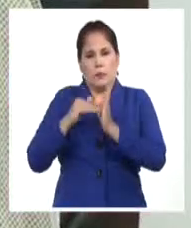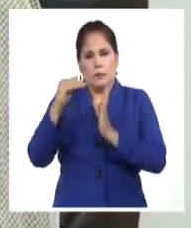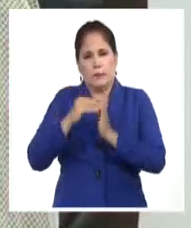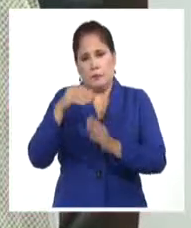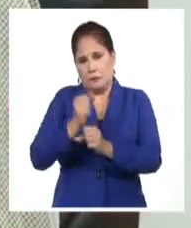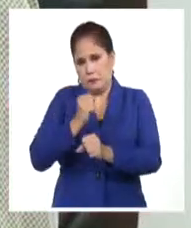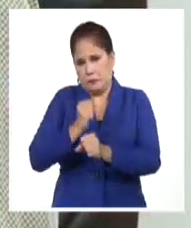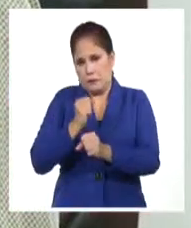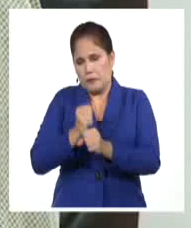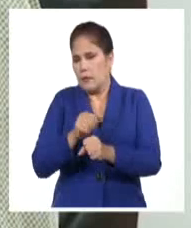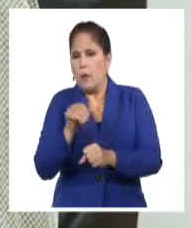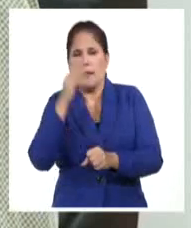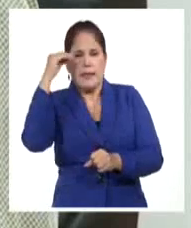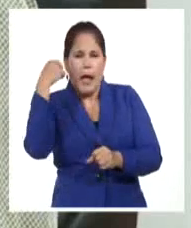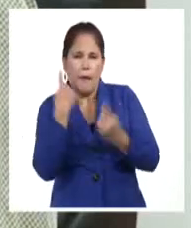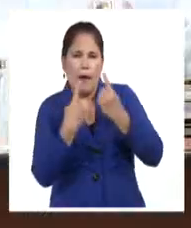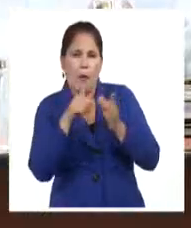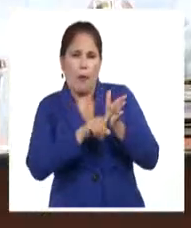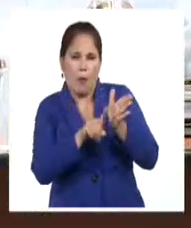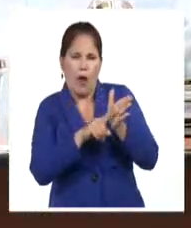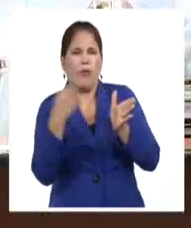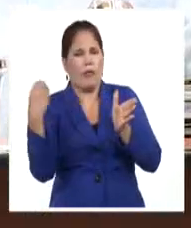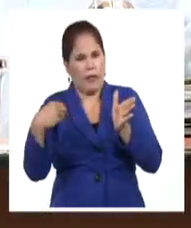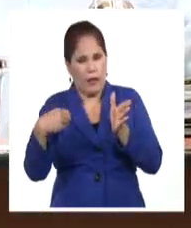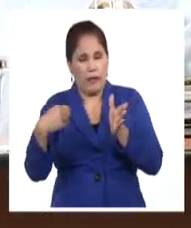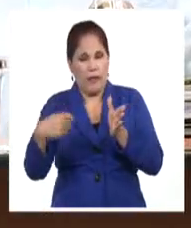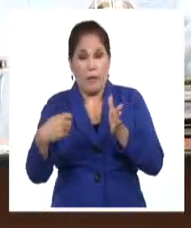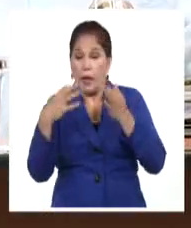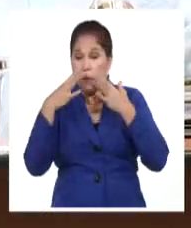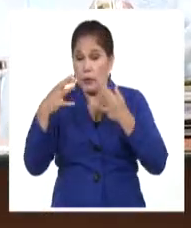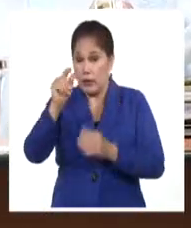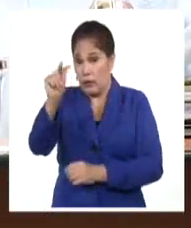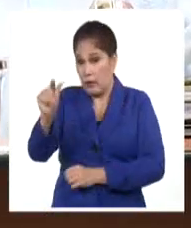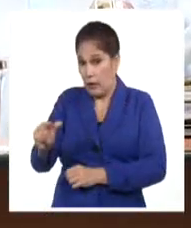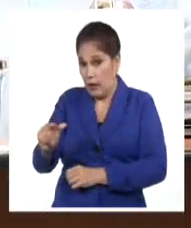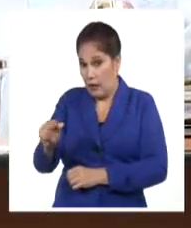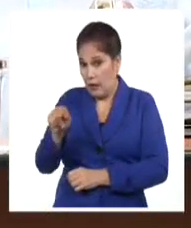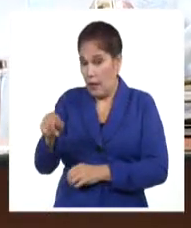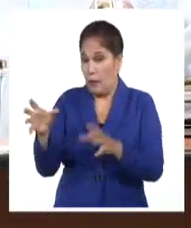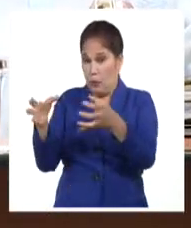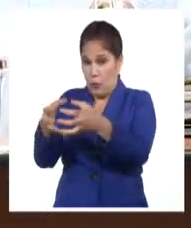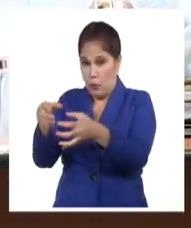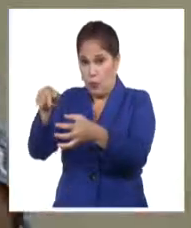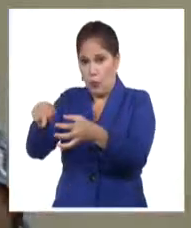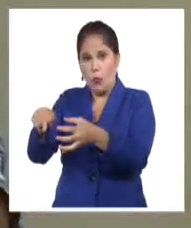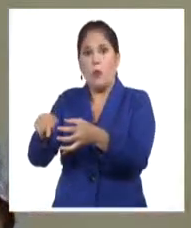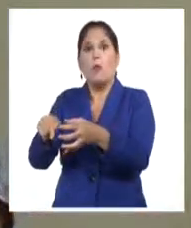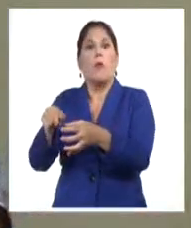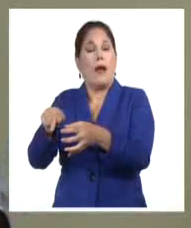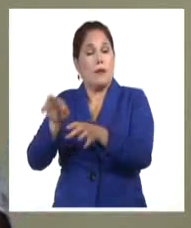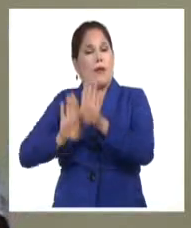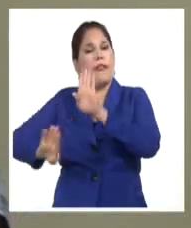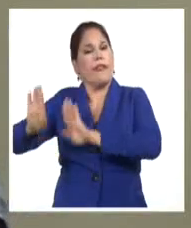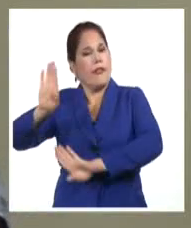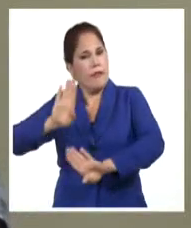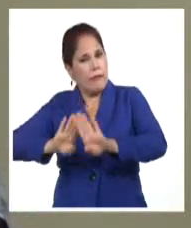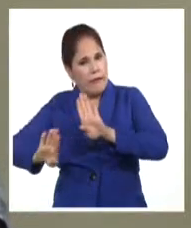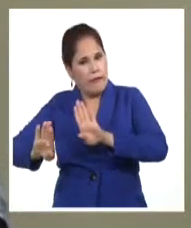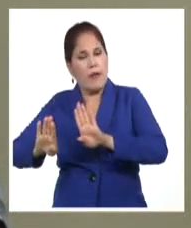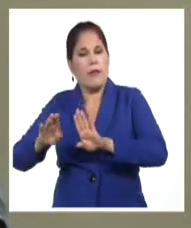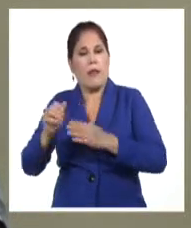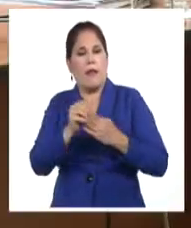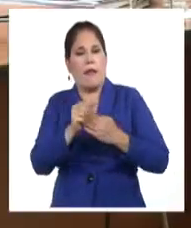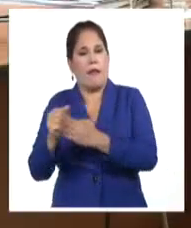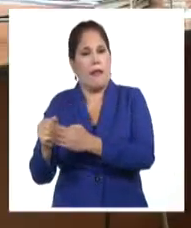existentes en el país. Por su parte, el académico italiano ratificó que la red defiende las ideas trazadas por los